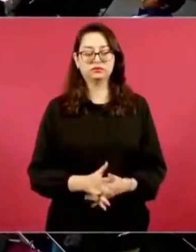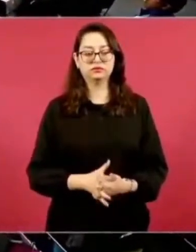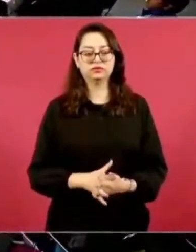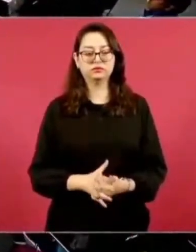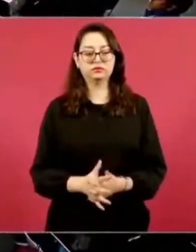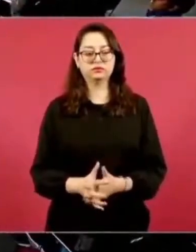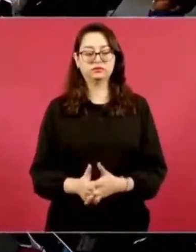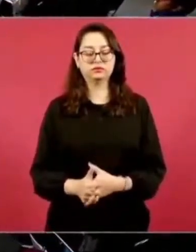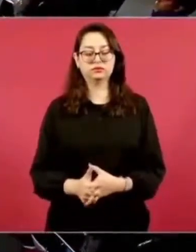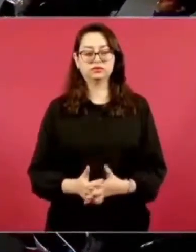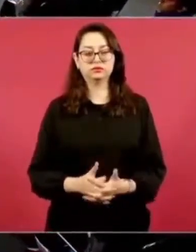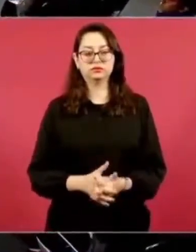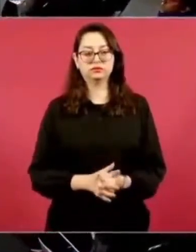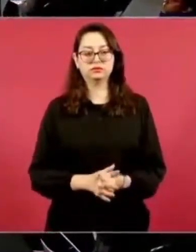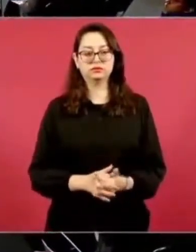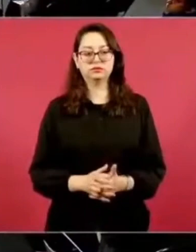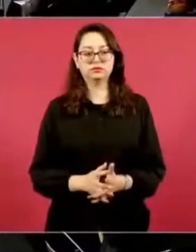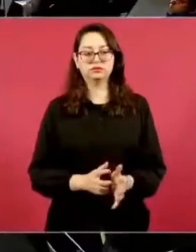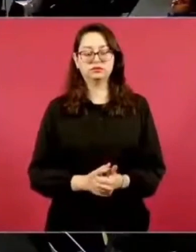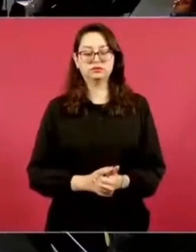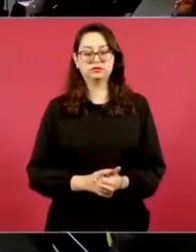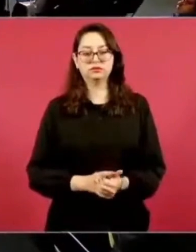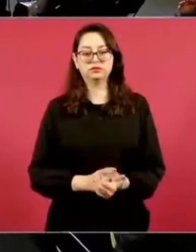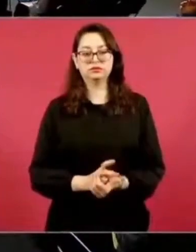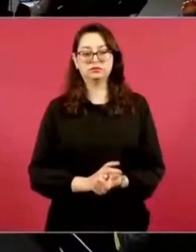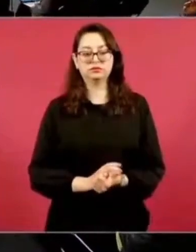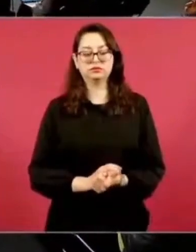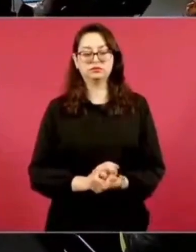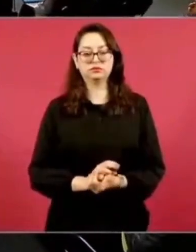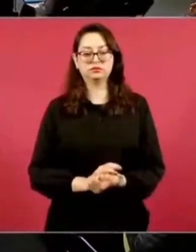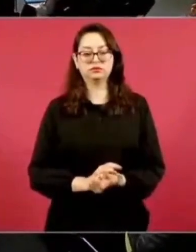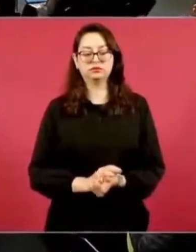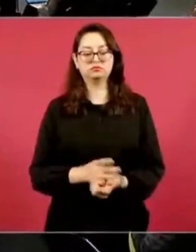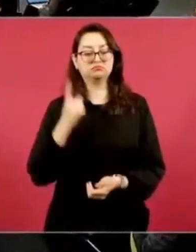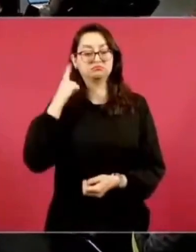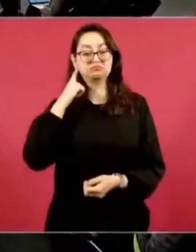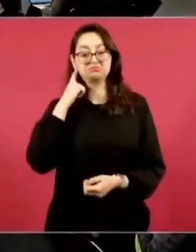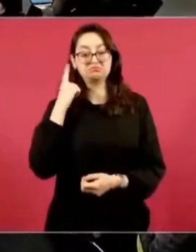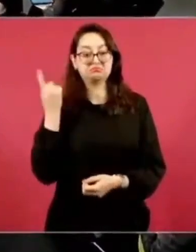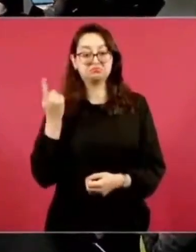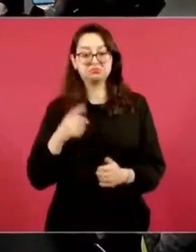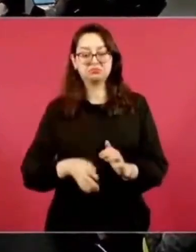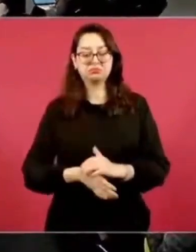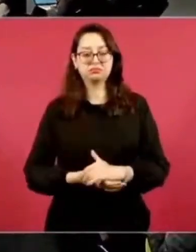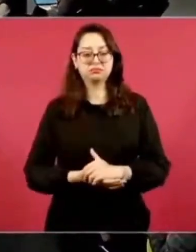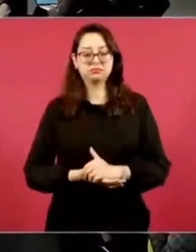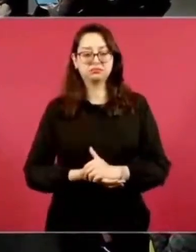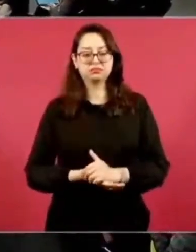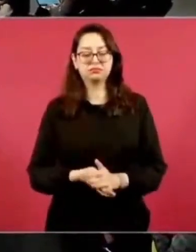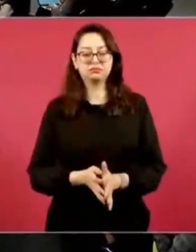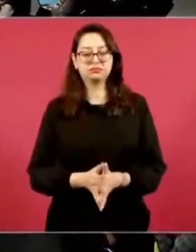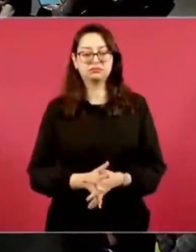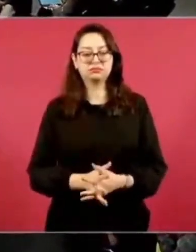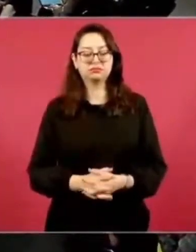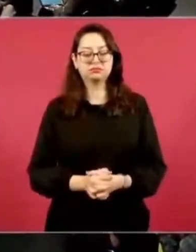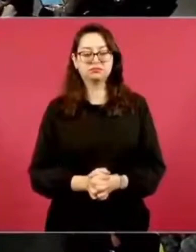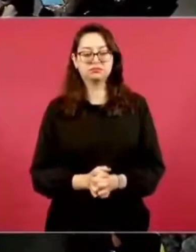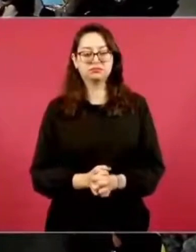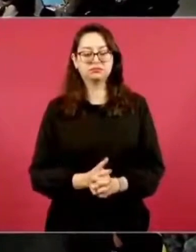Exprista, por cierto. Exprista. Exprista. Bueno, ya falleció, pero